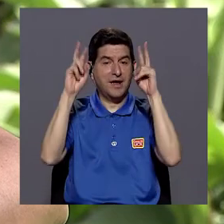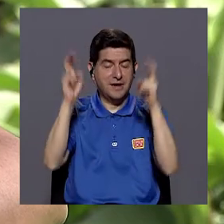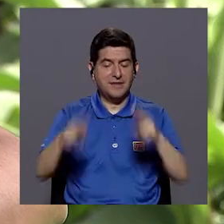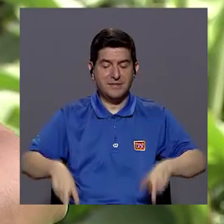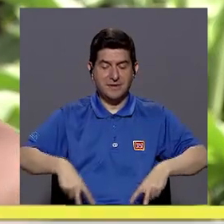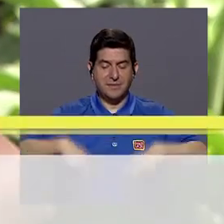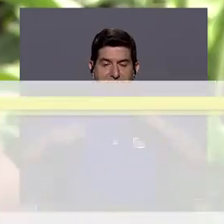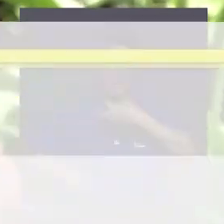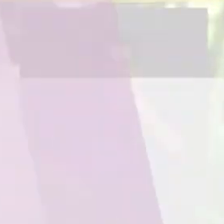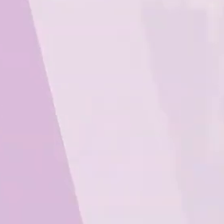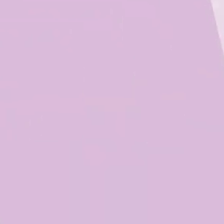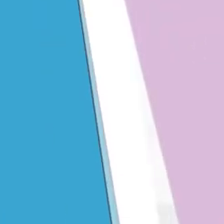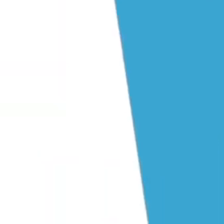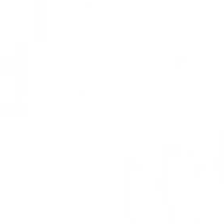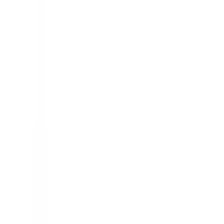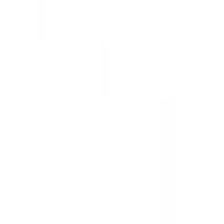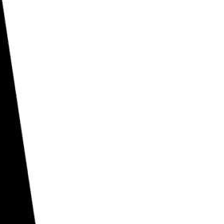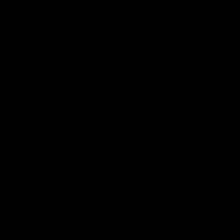tema en Vivir Mejor.